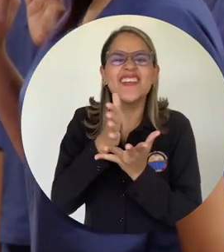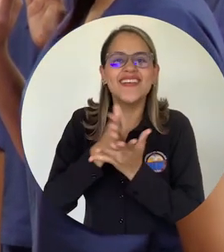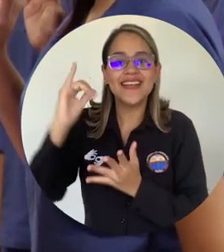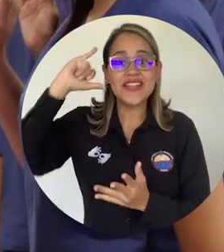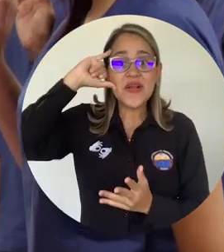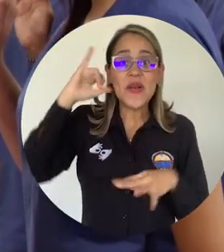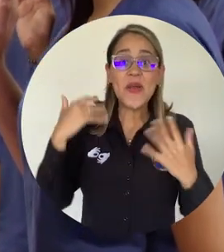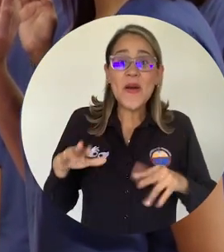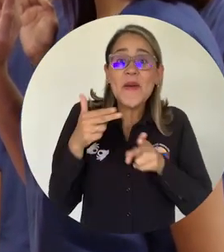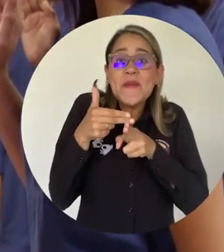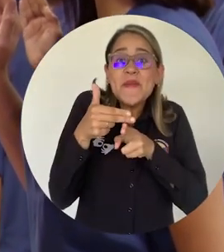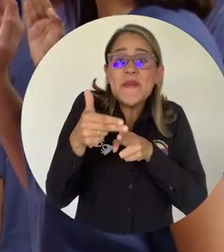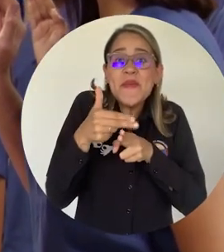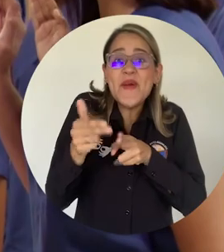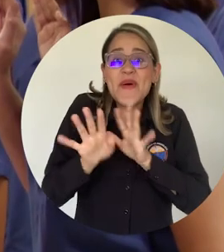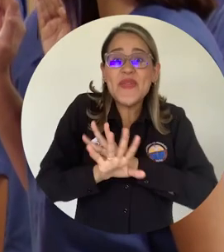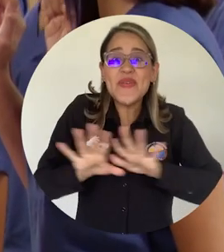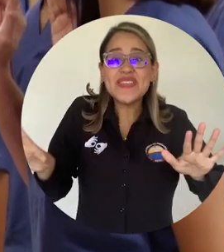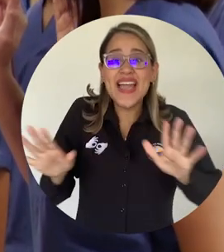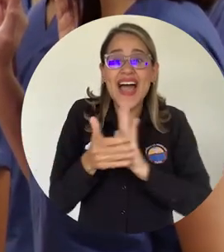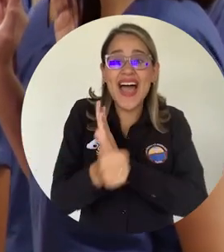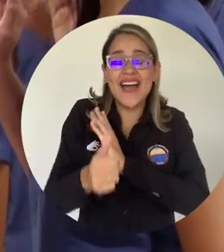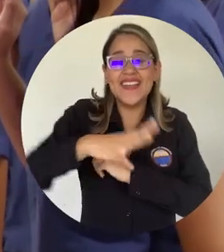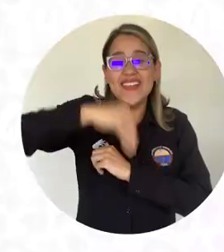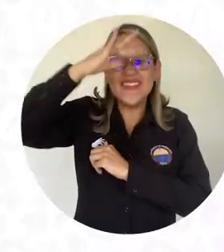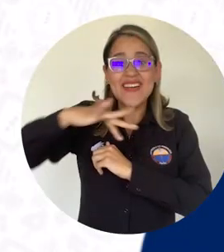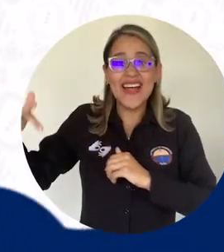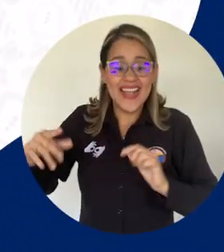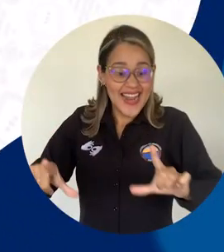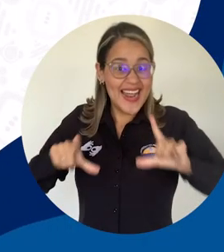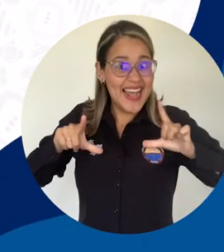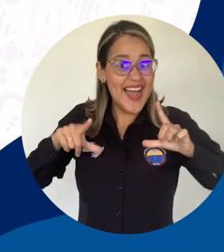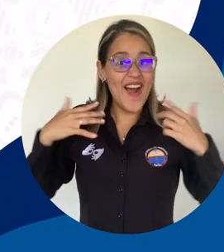más cerca de convertirse en los primeros profesionales de su generación.